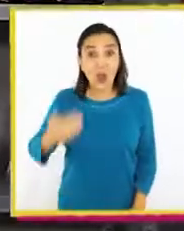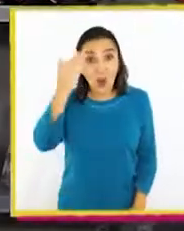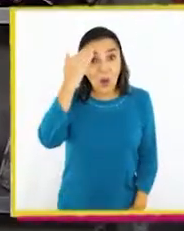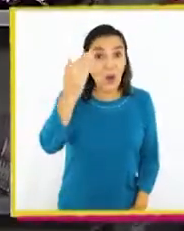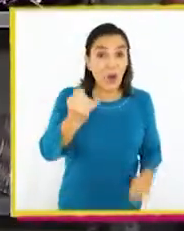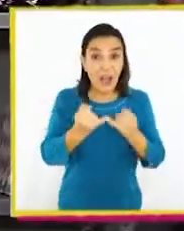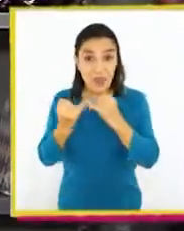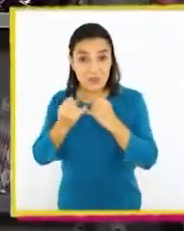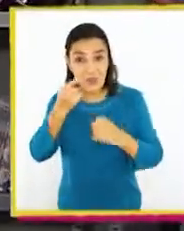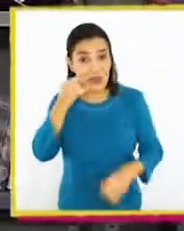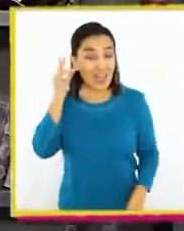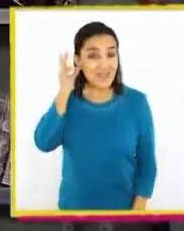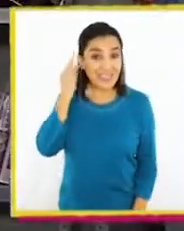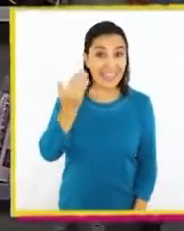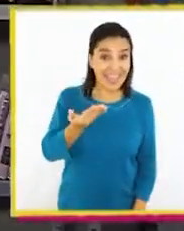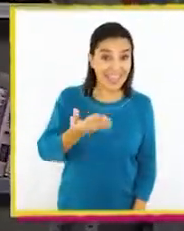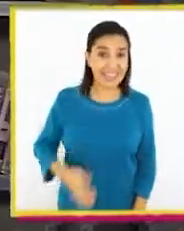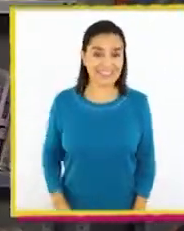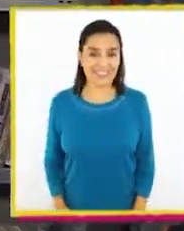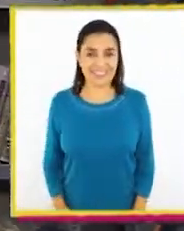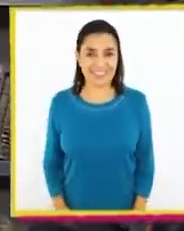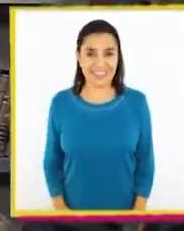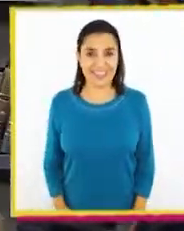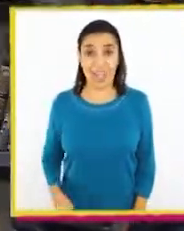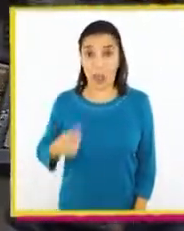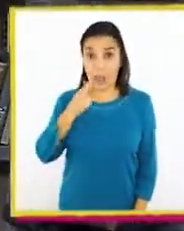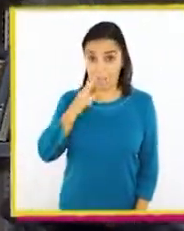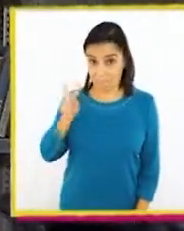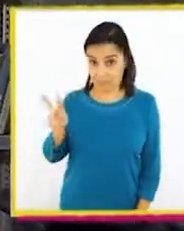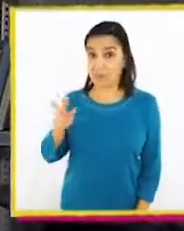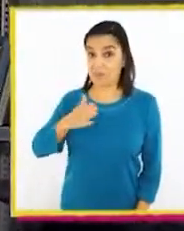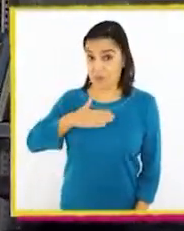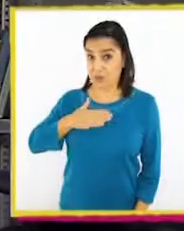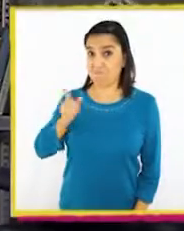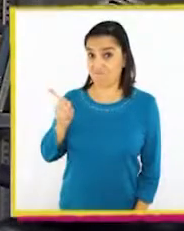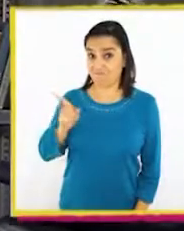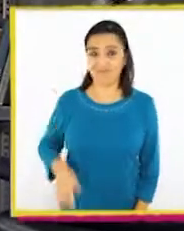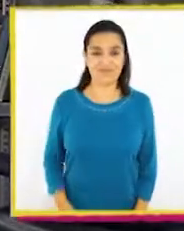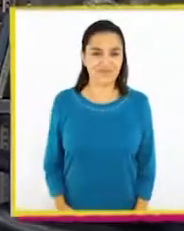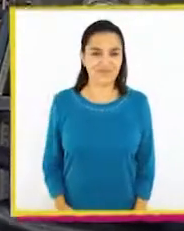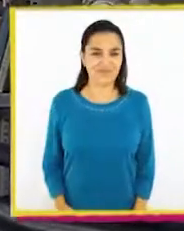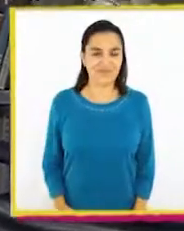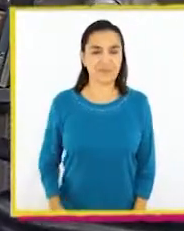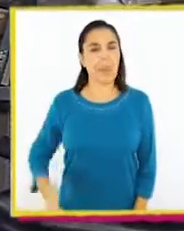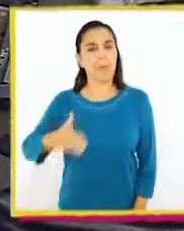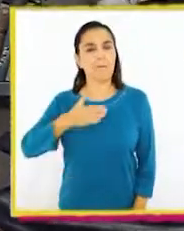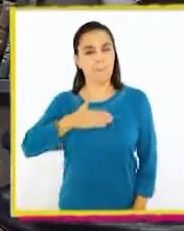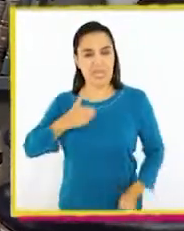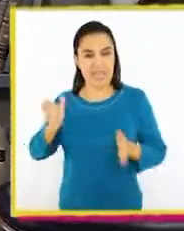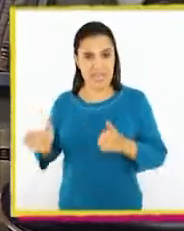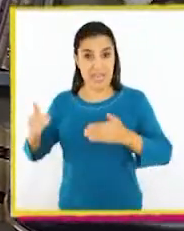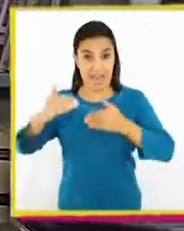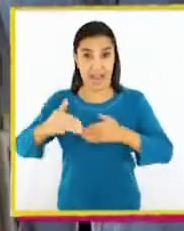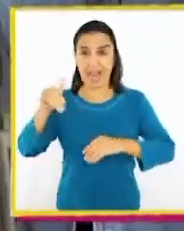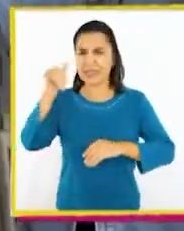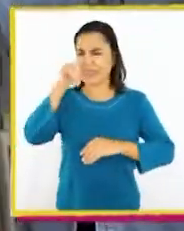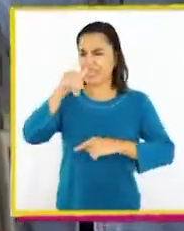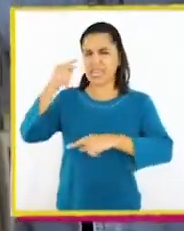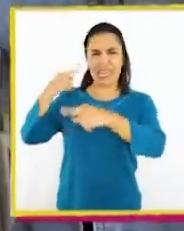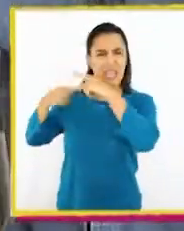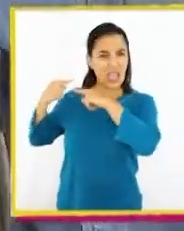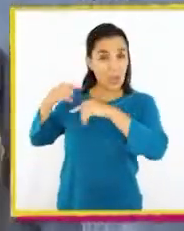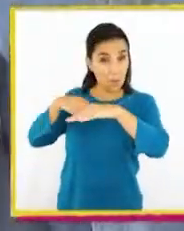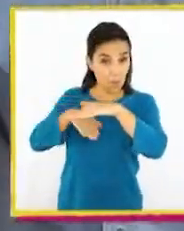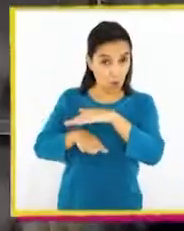¡Hola, amigos y amigas! ¡Miren lo que tengo aquí! ¡Es mi cápsula del tiempo!